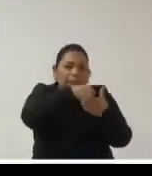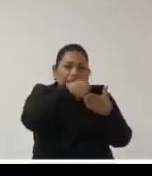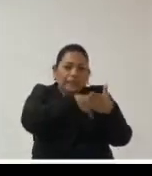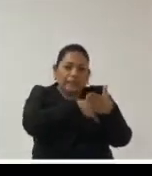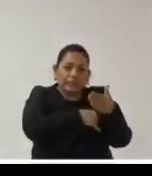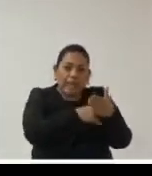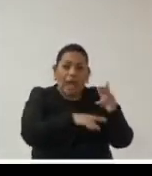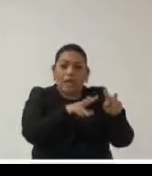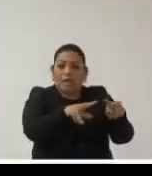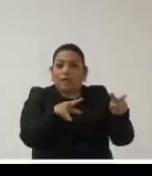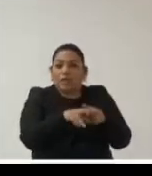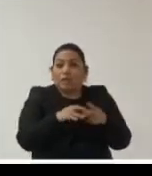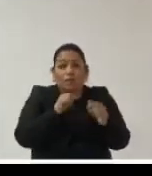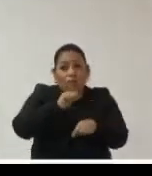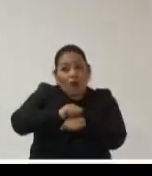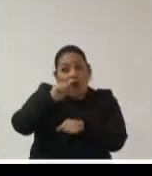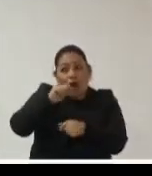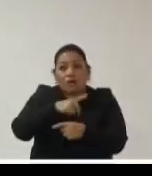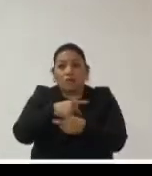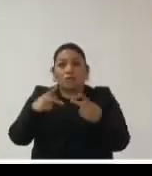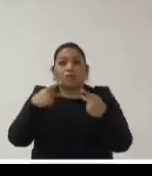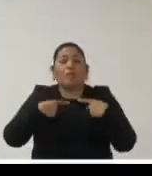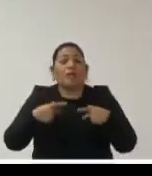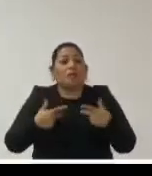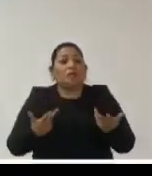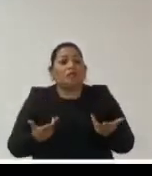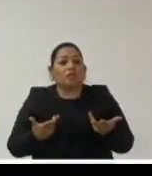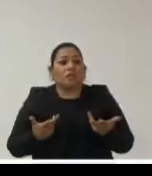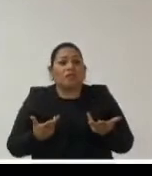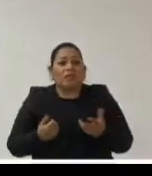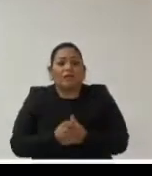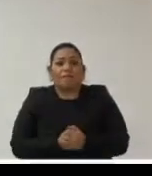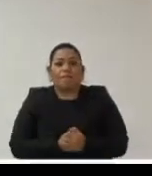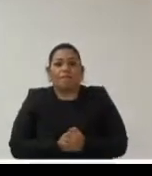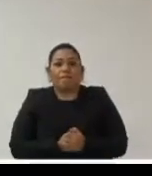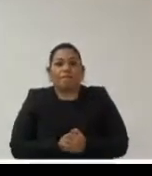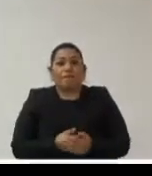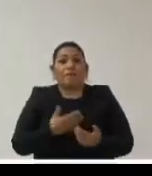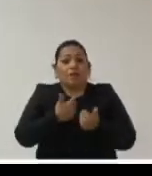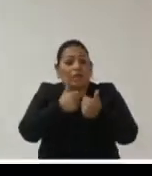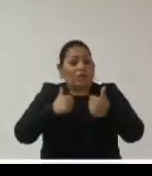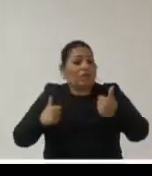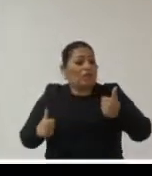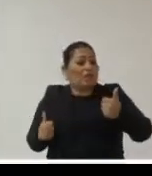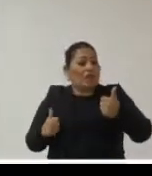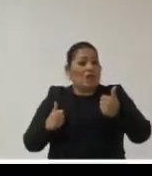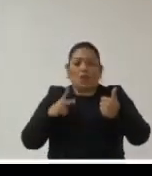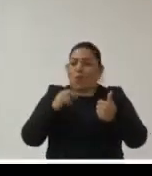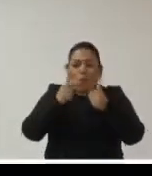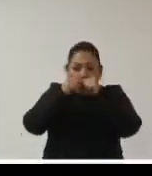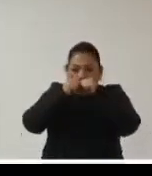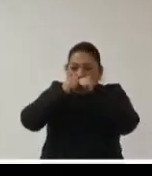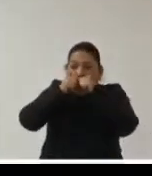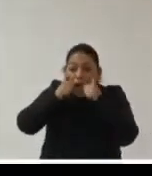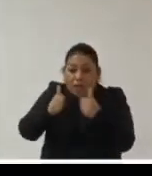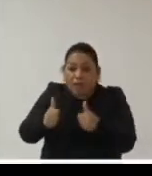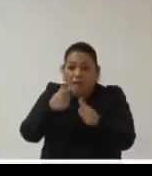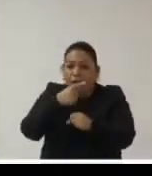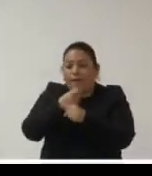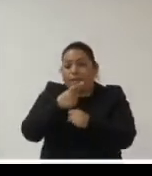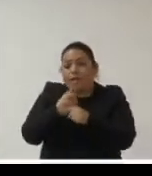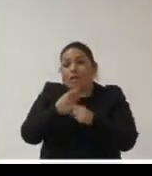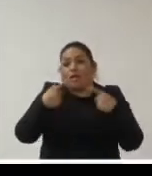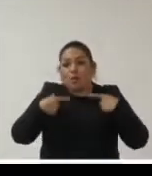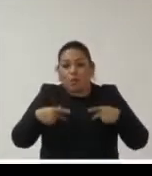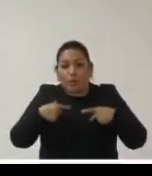que quedan los ciudadanos como esta a veces nuestras normativas se quedan muy atrás se quedan muy cortas respecto a la necesidad de tener información